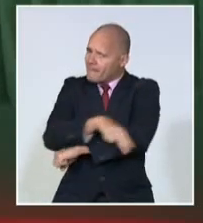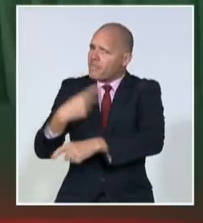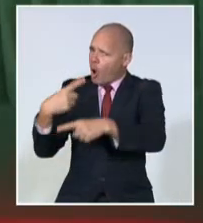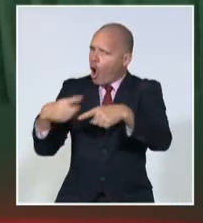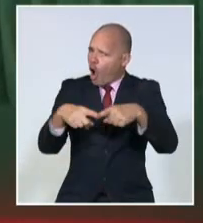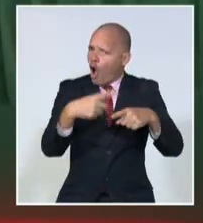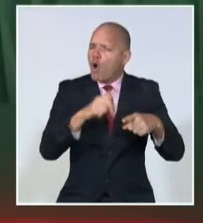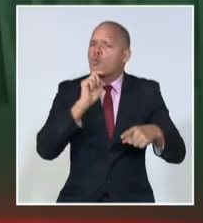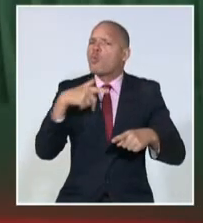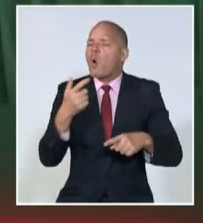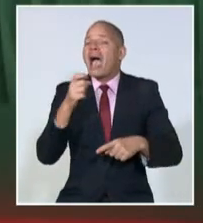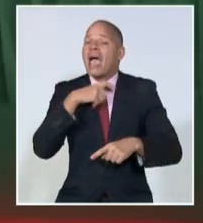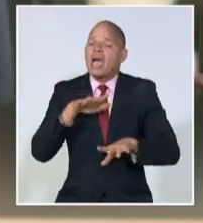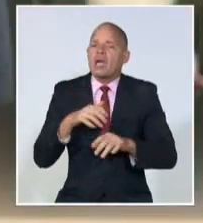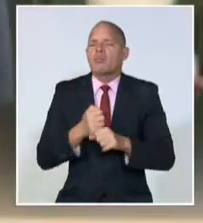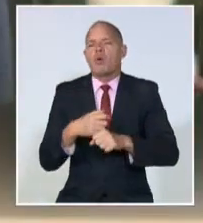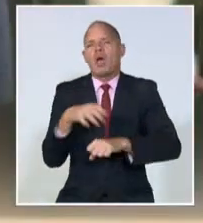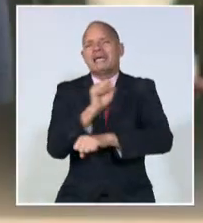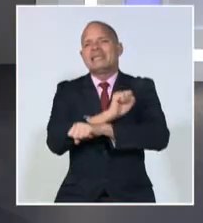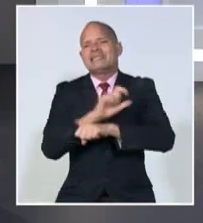Sierra Leona y Guinea Bissau.